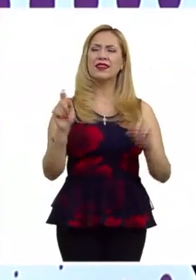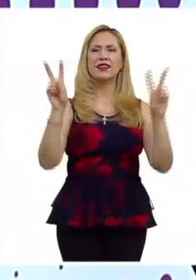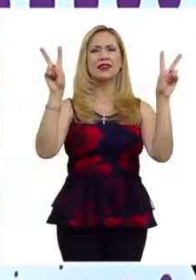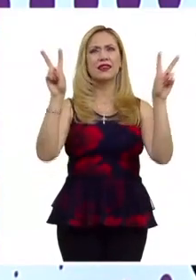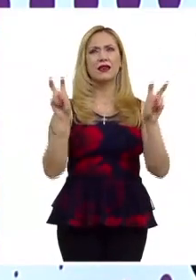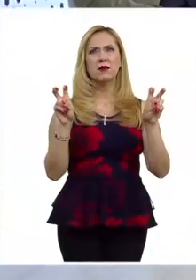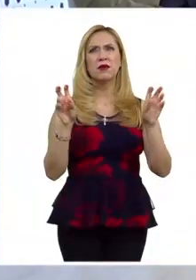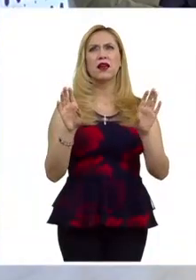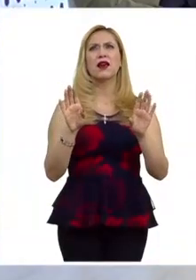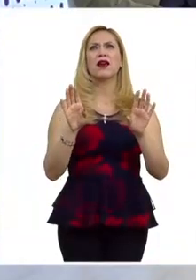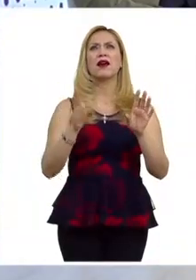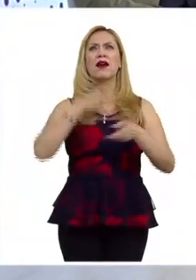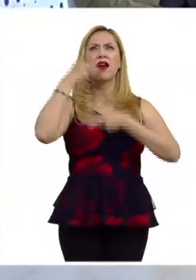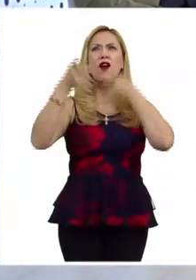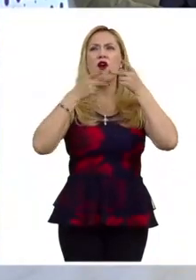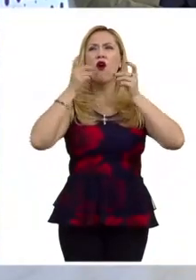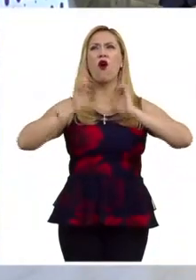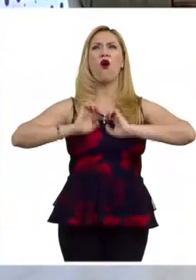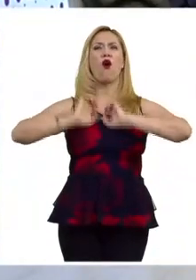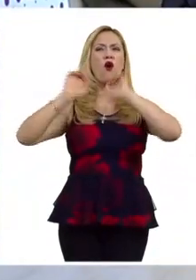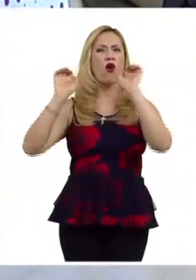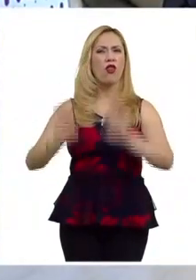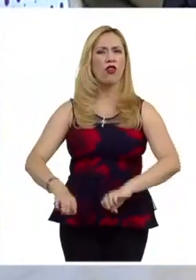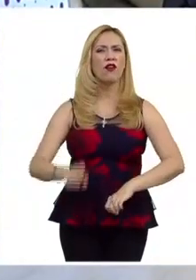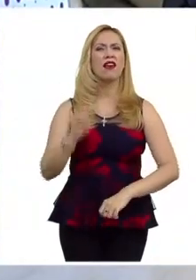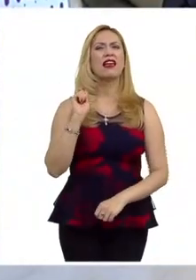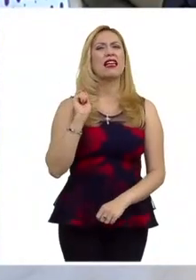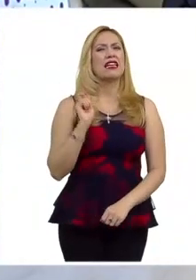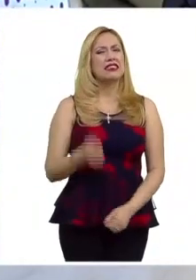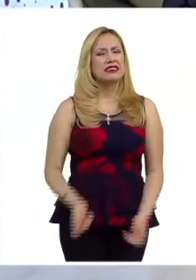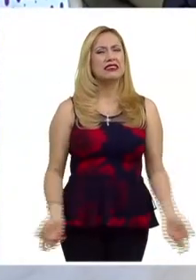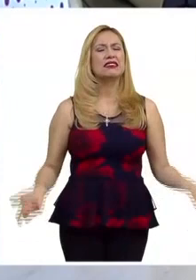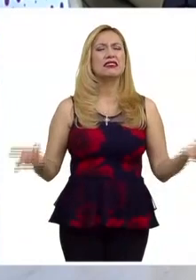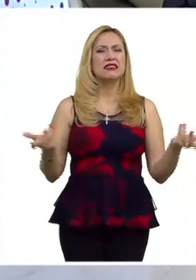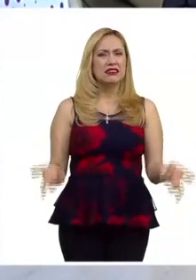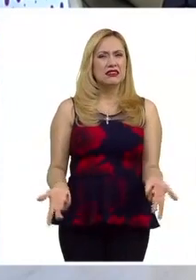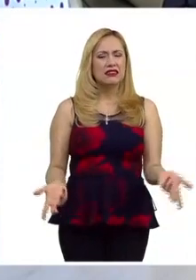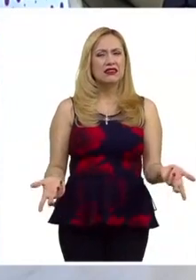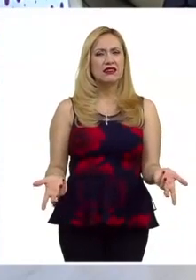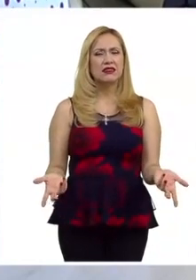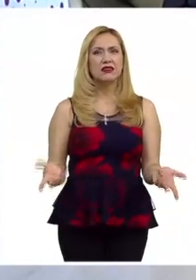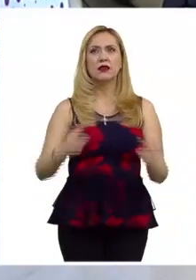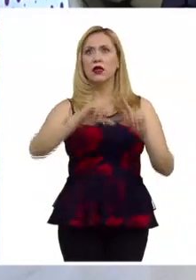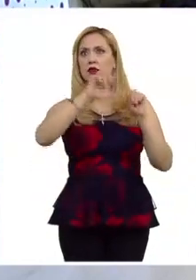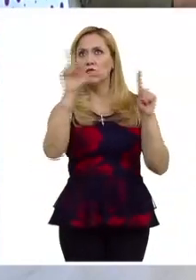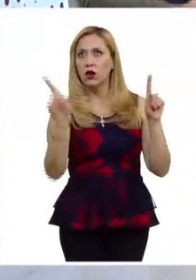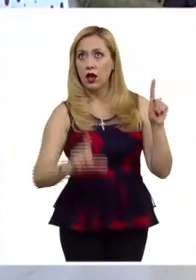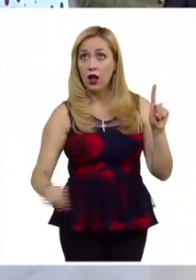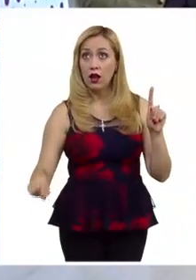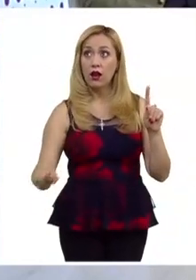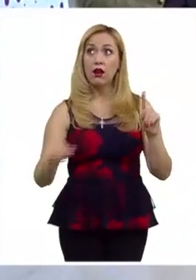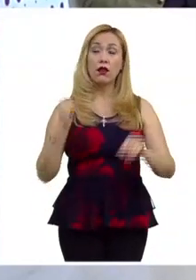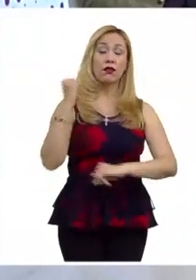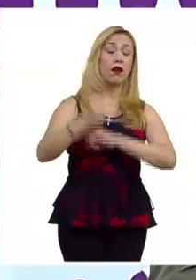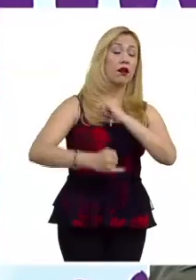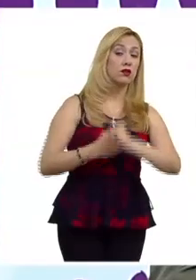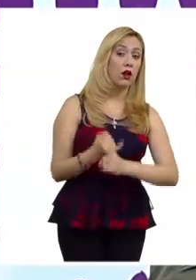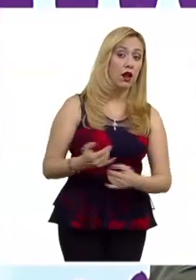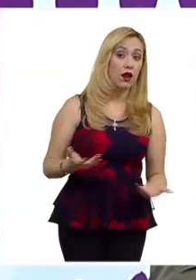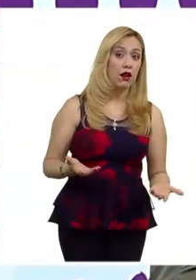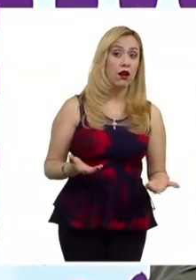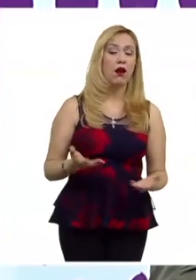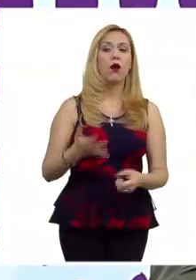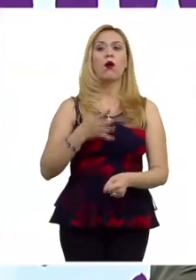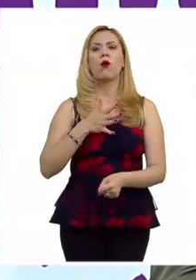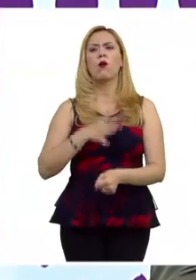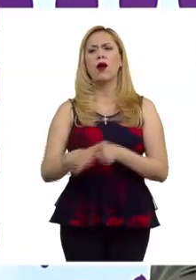es el discurso de odio? ¿Hay una definición de lo que es discurso de odio, ya sea a nivel nacional o a nivel internacional? ¿Y cuál